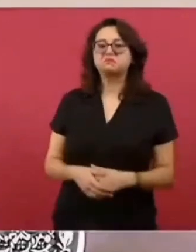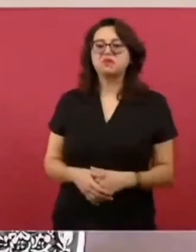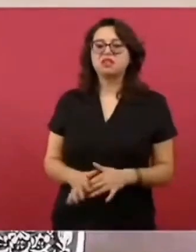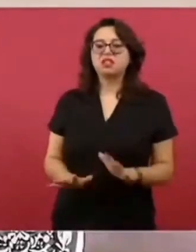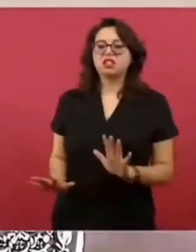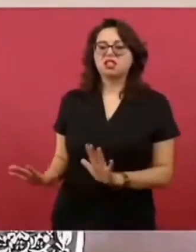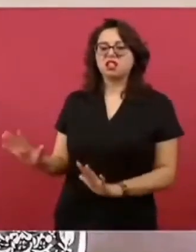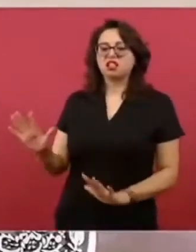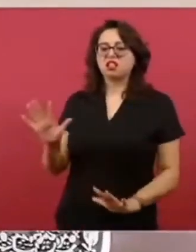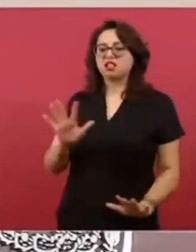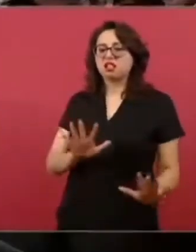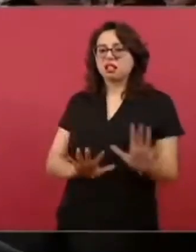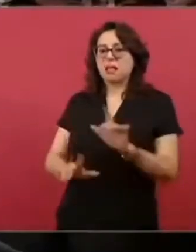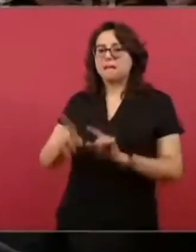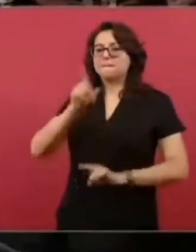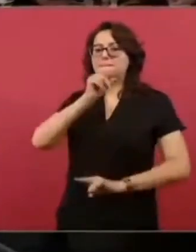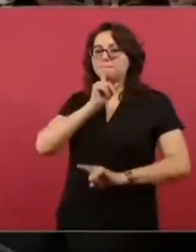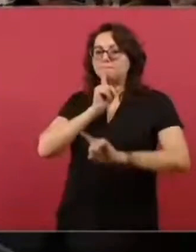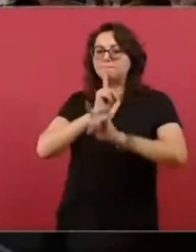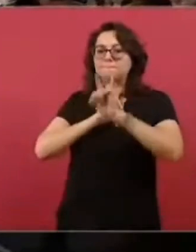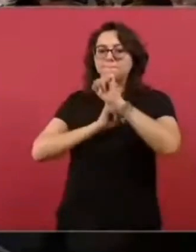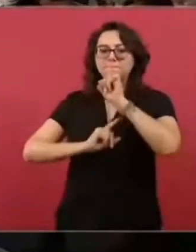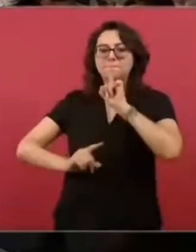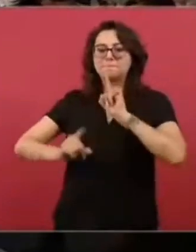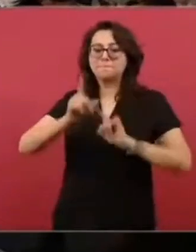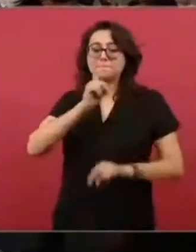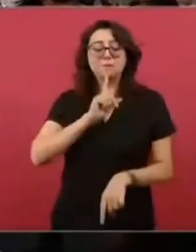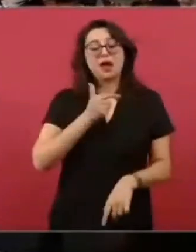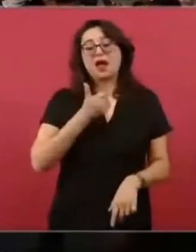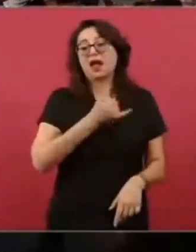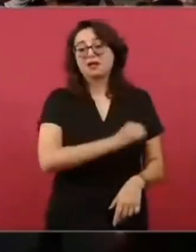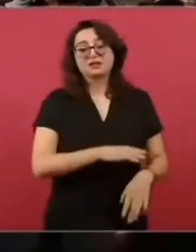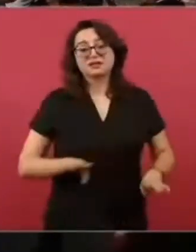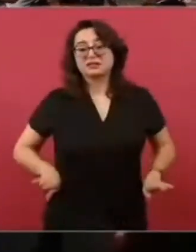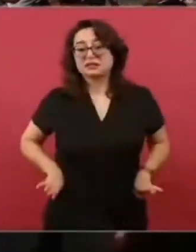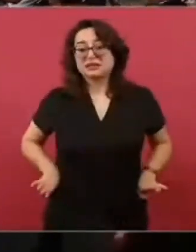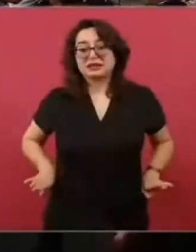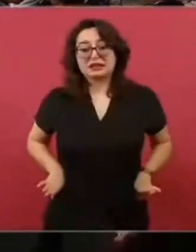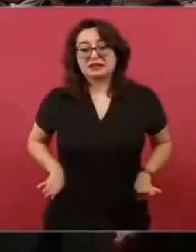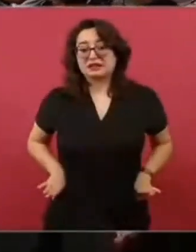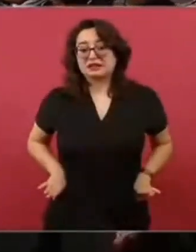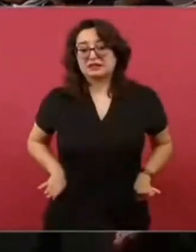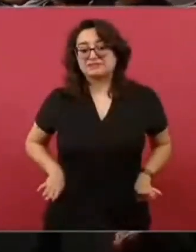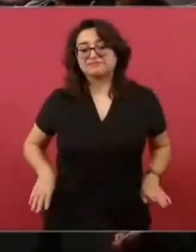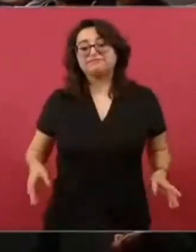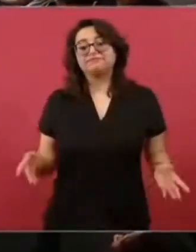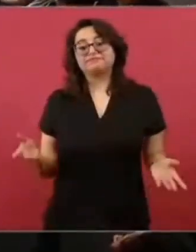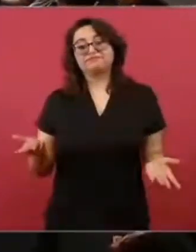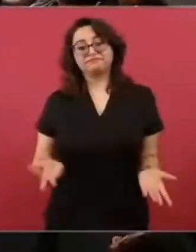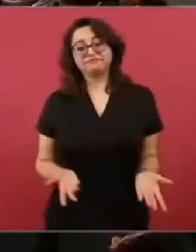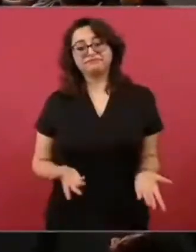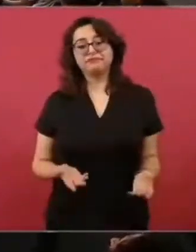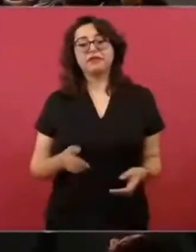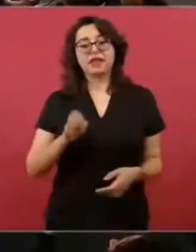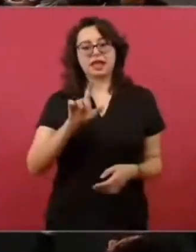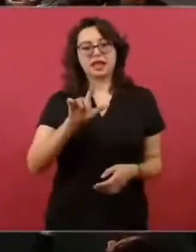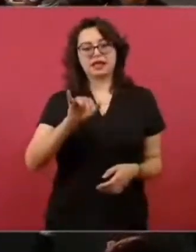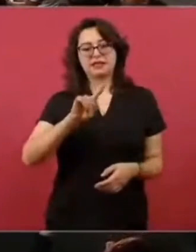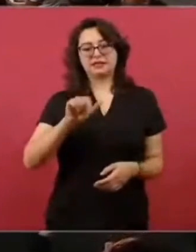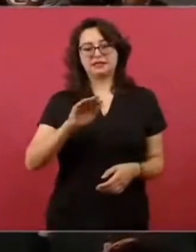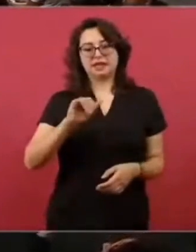Entonces vamos a que Elizabeth nos dé a conocer cómo están